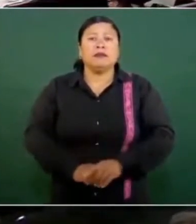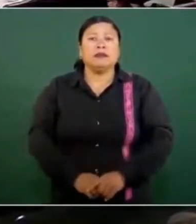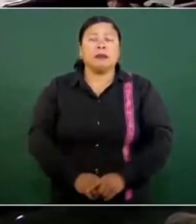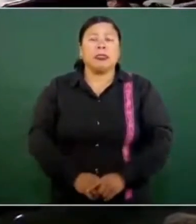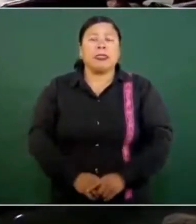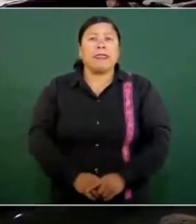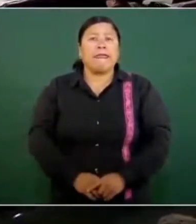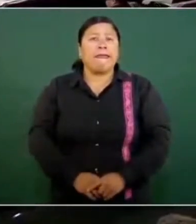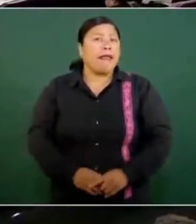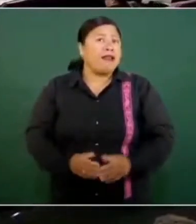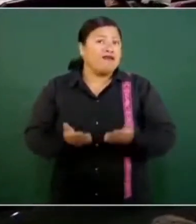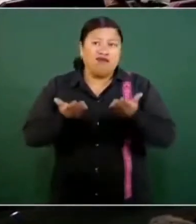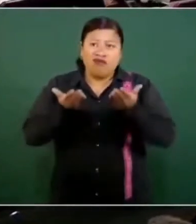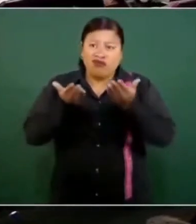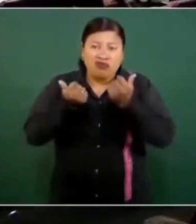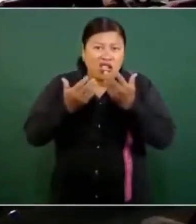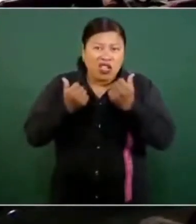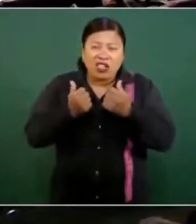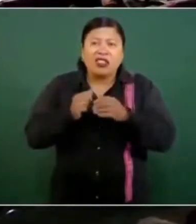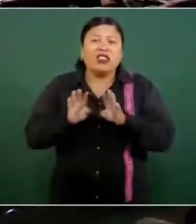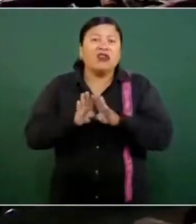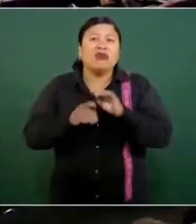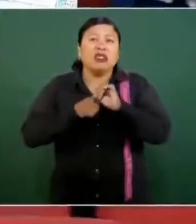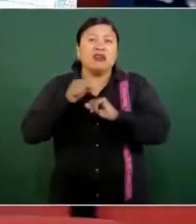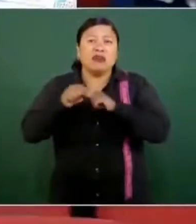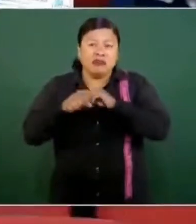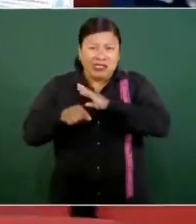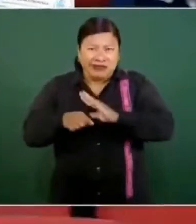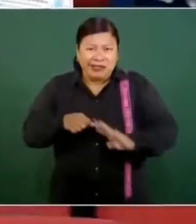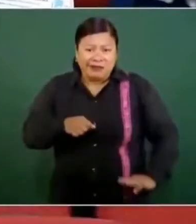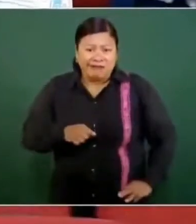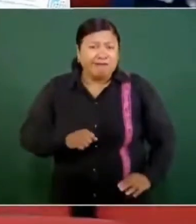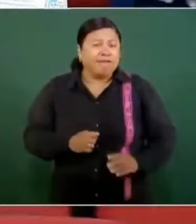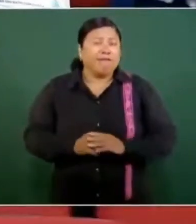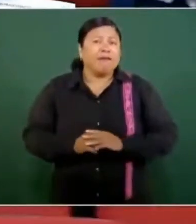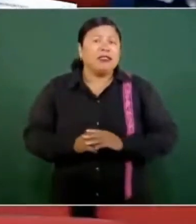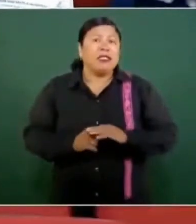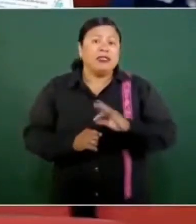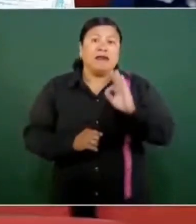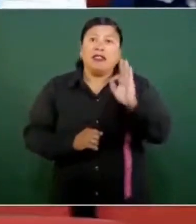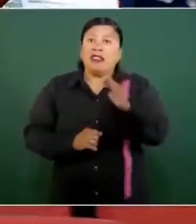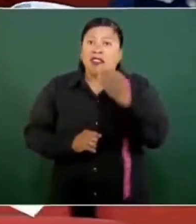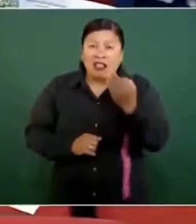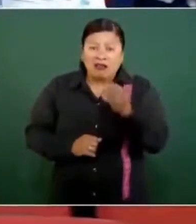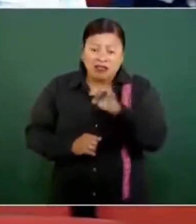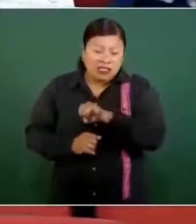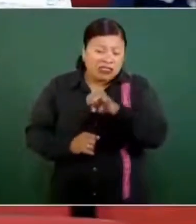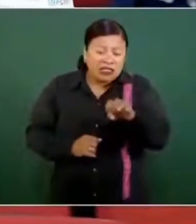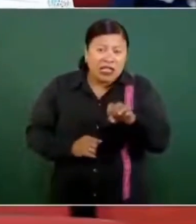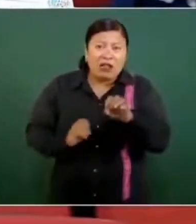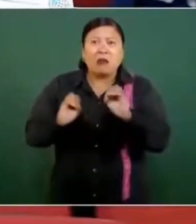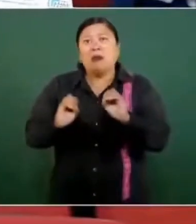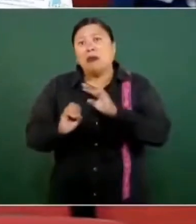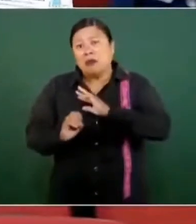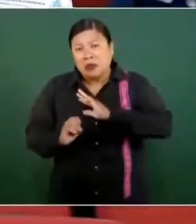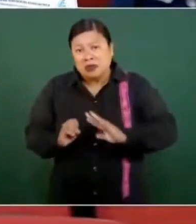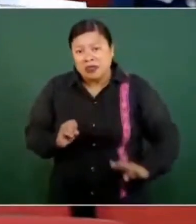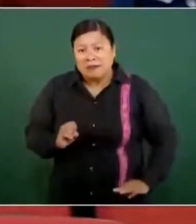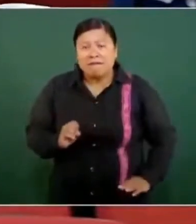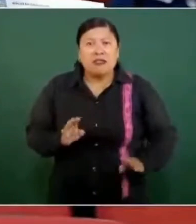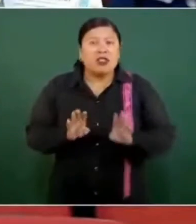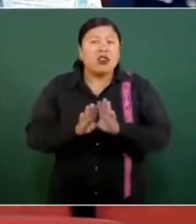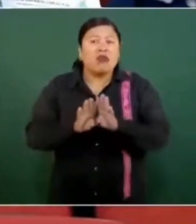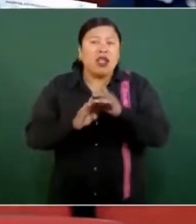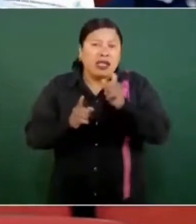No tenemos un rastro municipal, federal, estatal o municipal que regule la